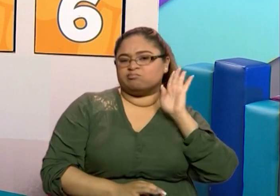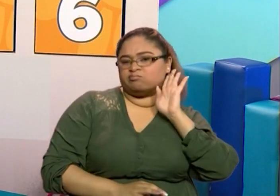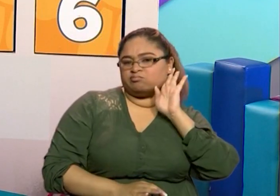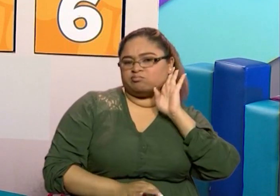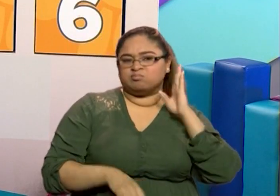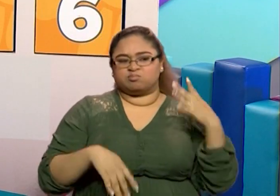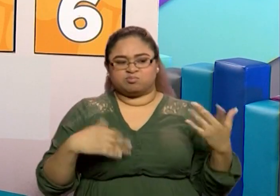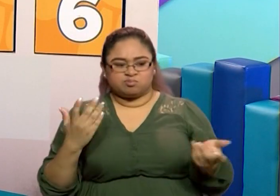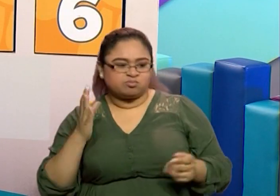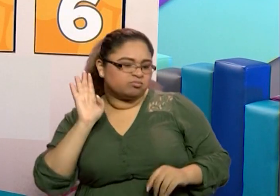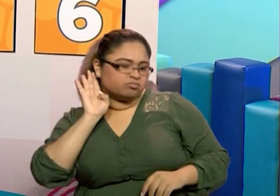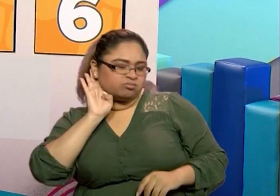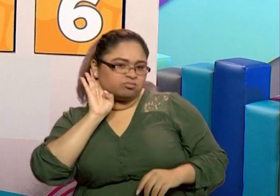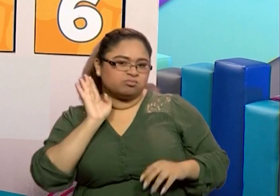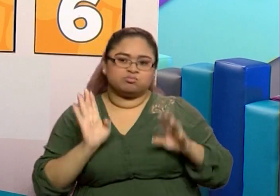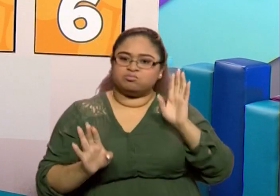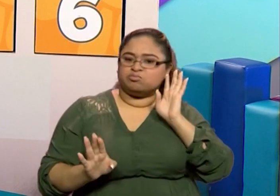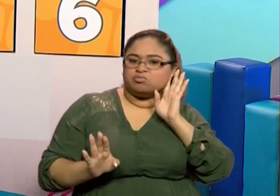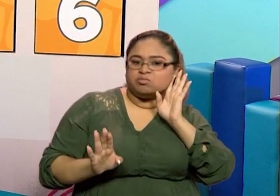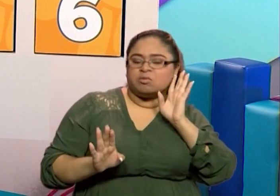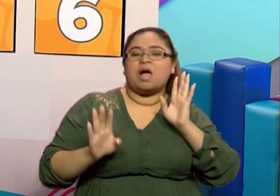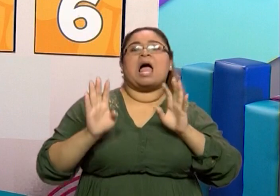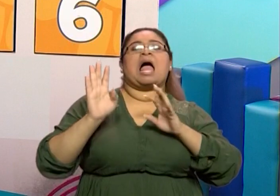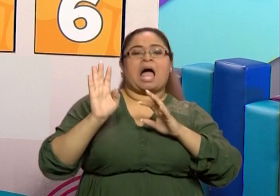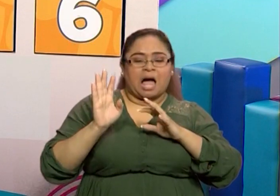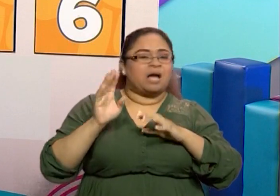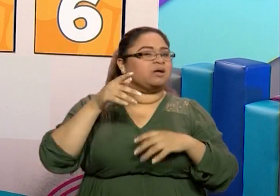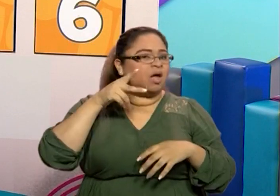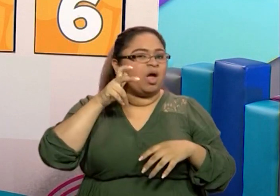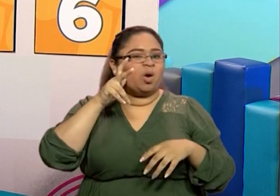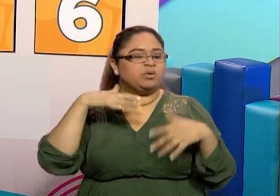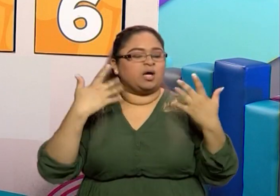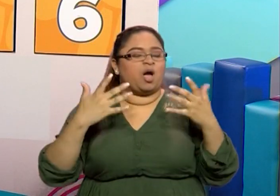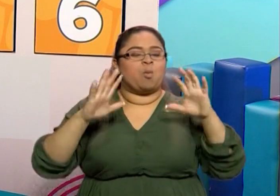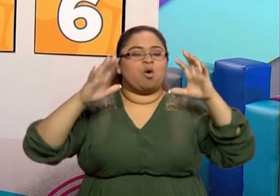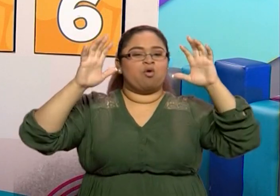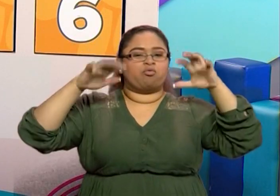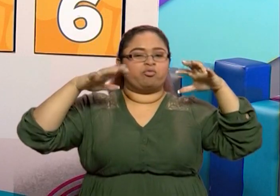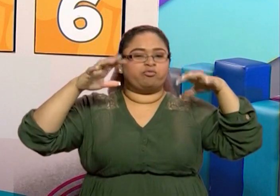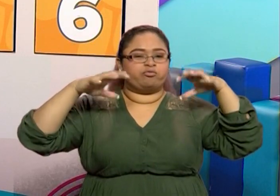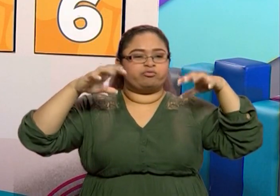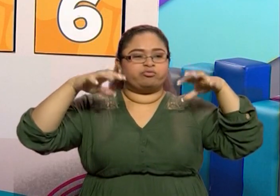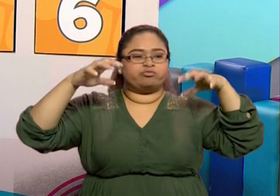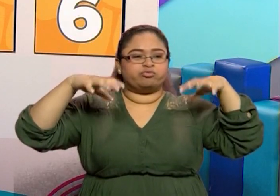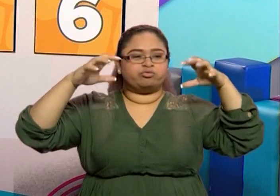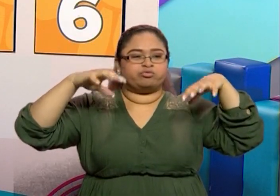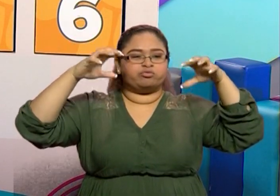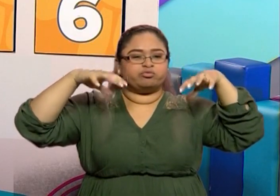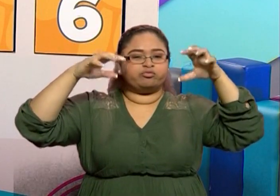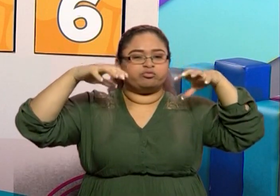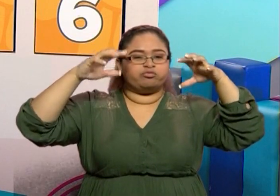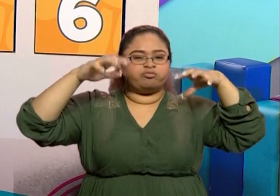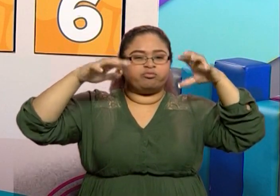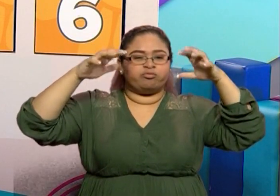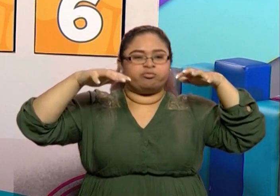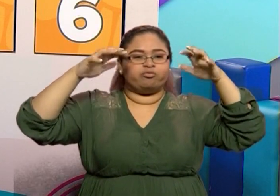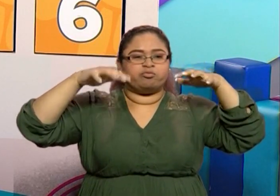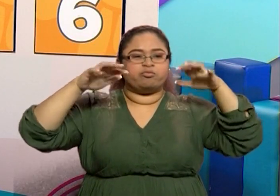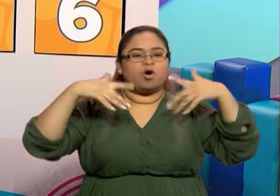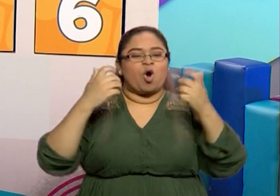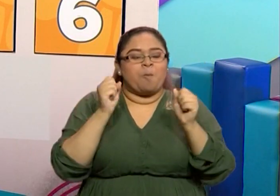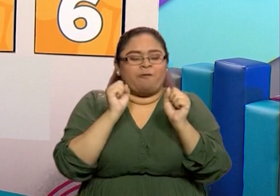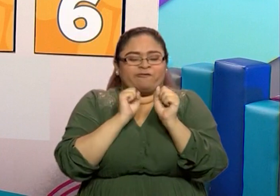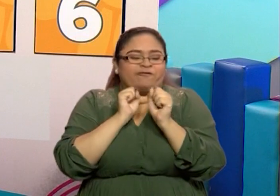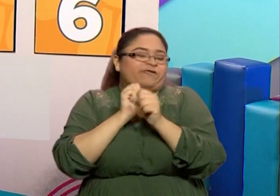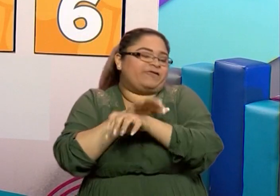característico que es súper relajante. Escuchen qué bien. Este fenómeno, ¿a quién no les gusta este frío,